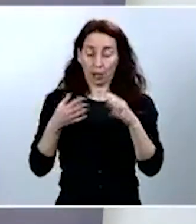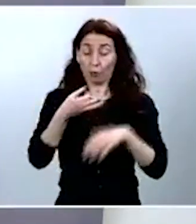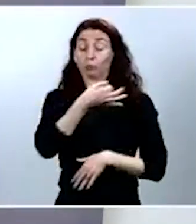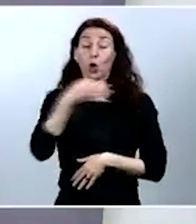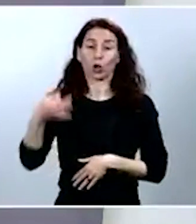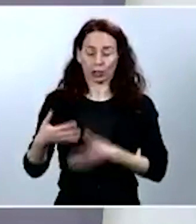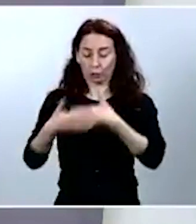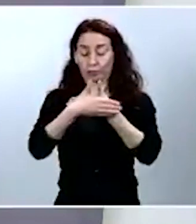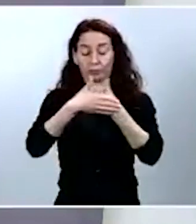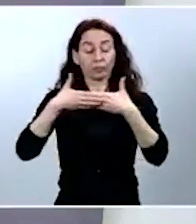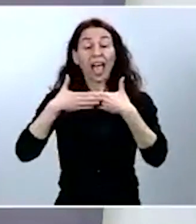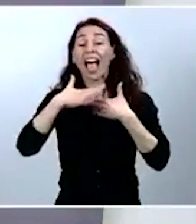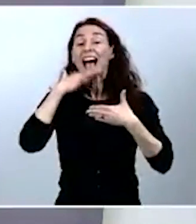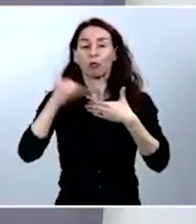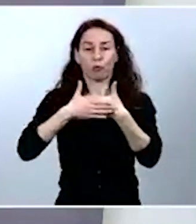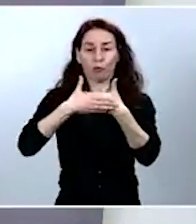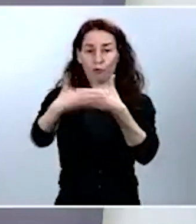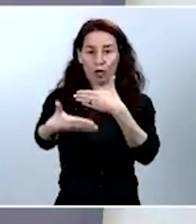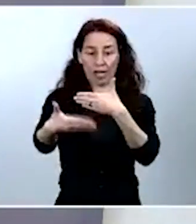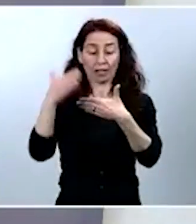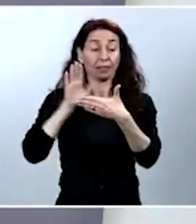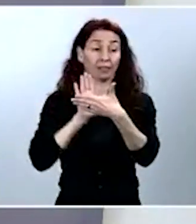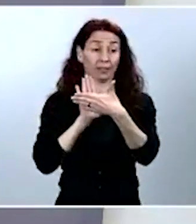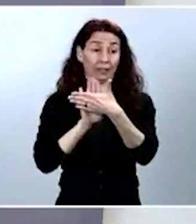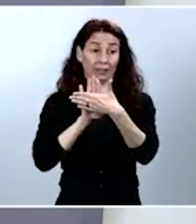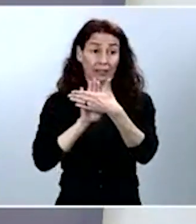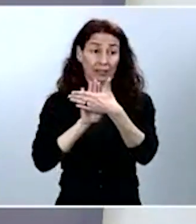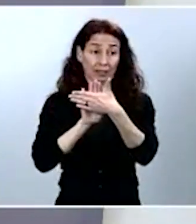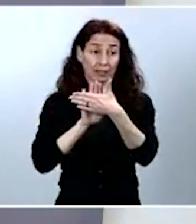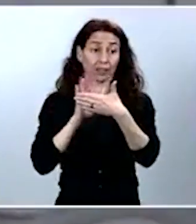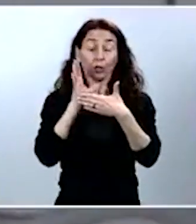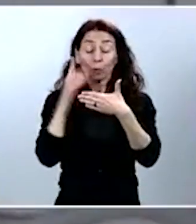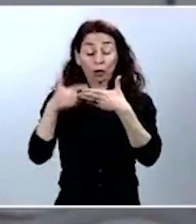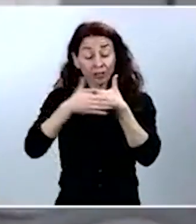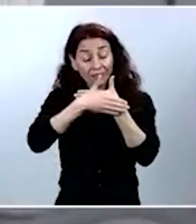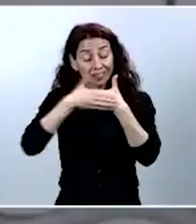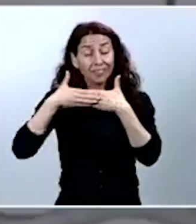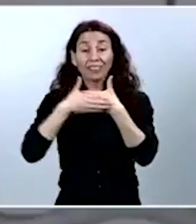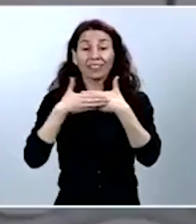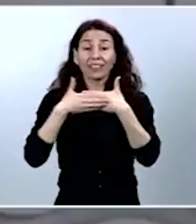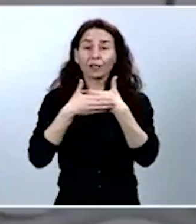Básicamente es porque este es el sitio donde protege de gotas gordas.